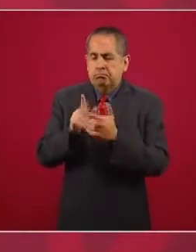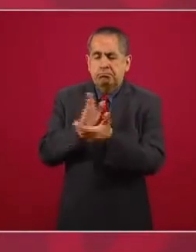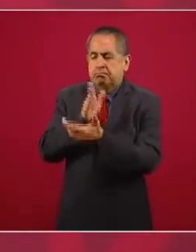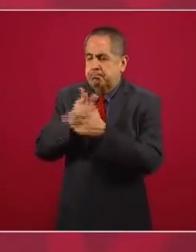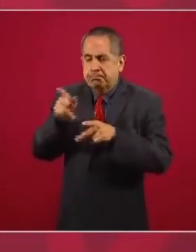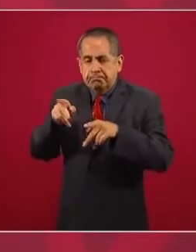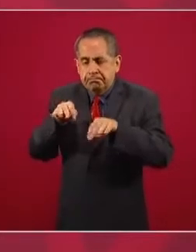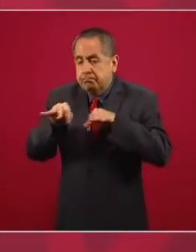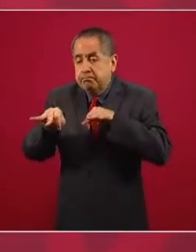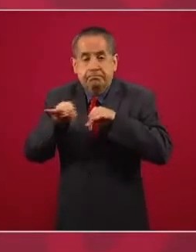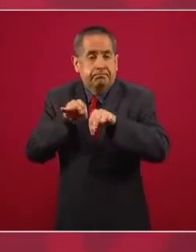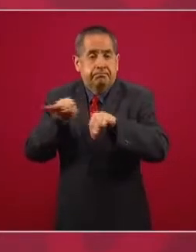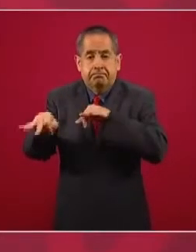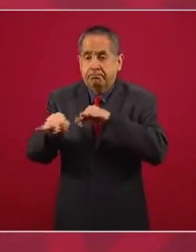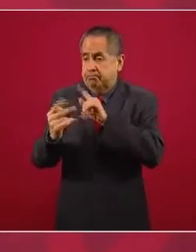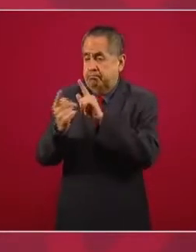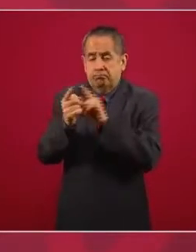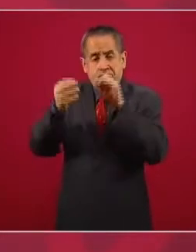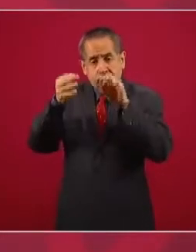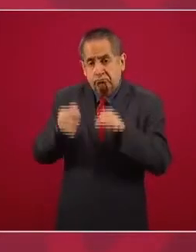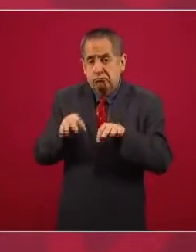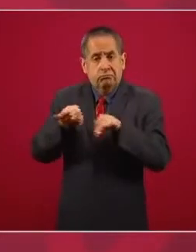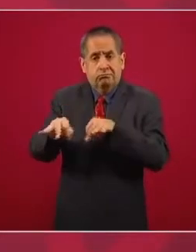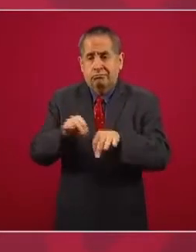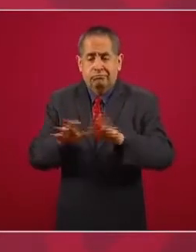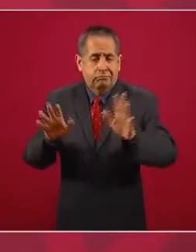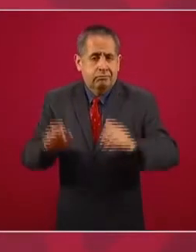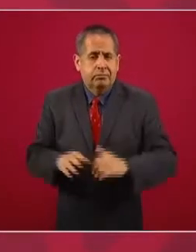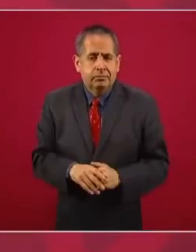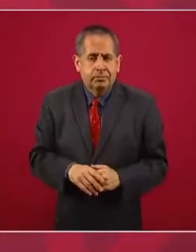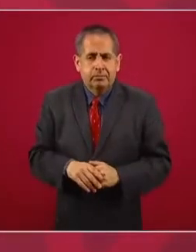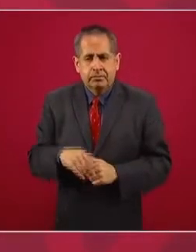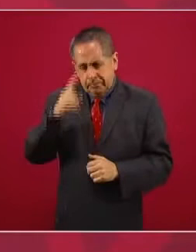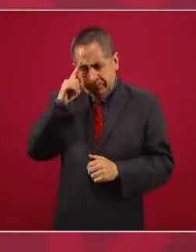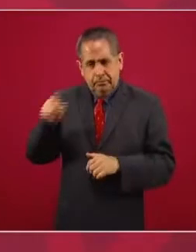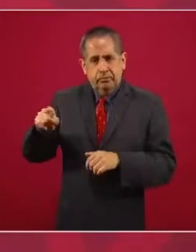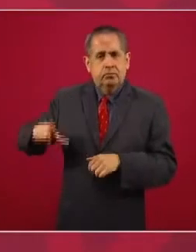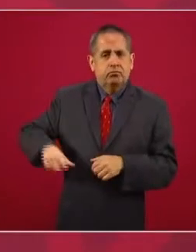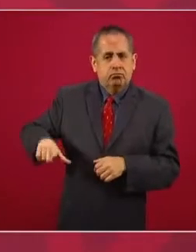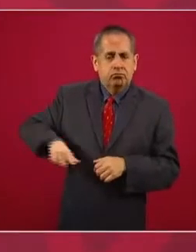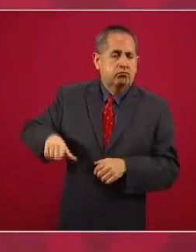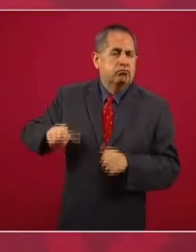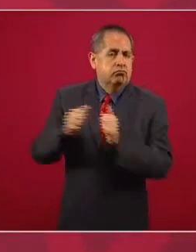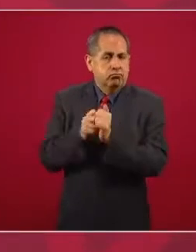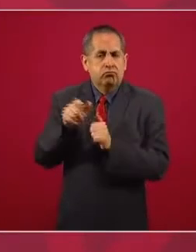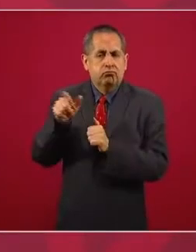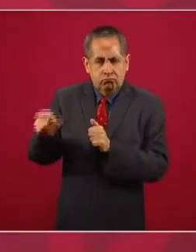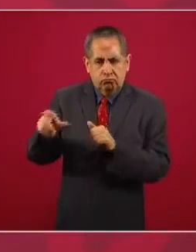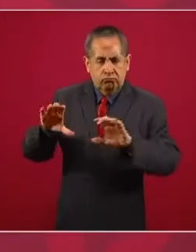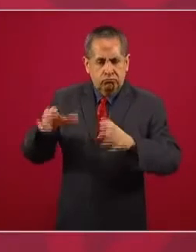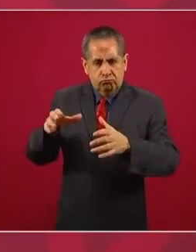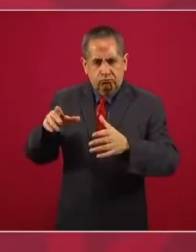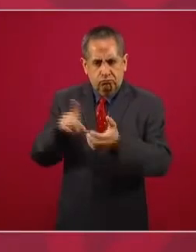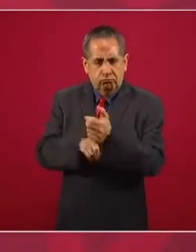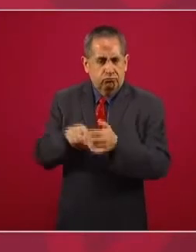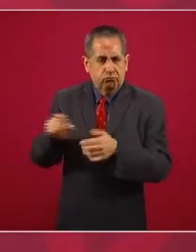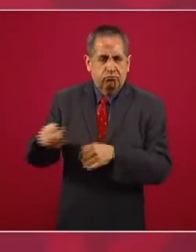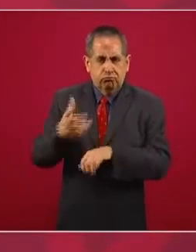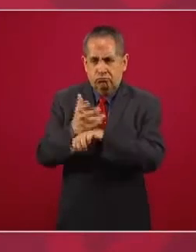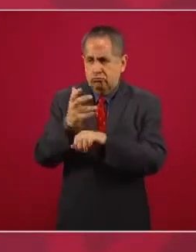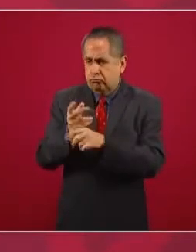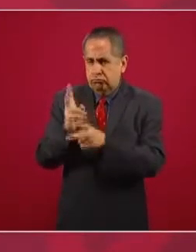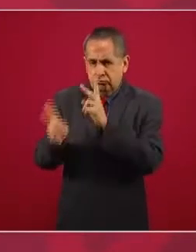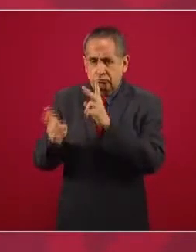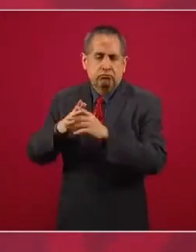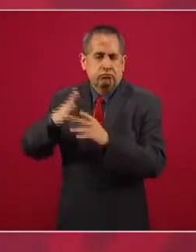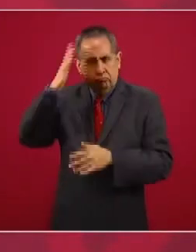con el gobierno de Estados Unidos,